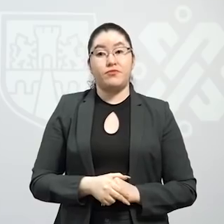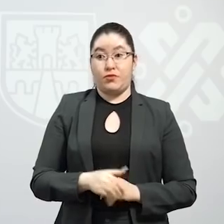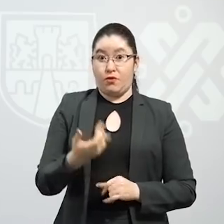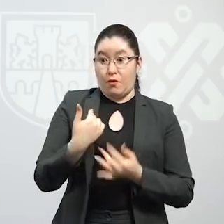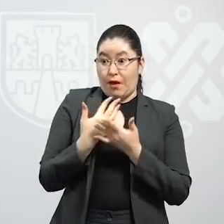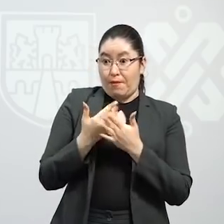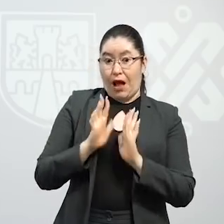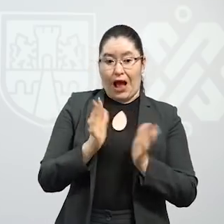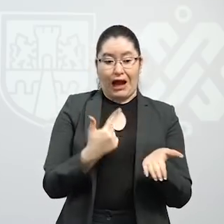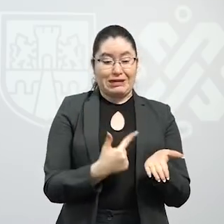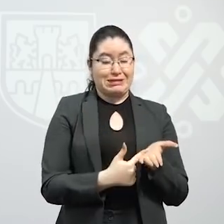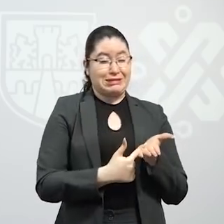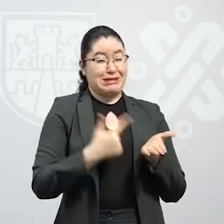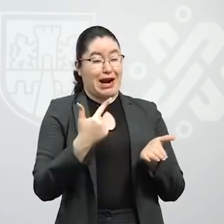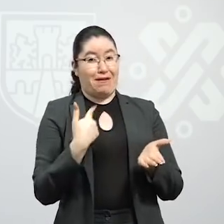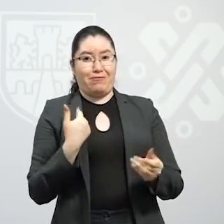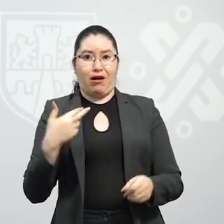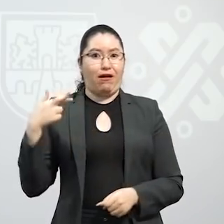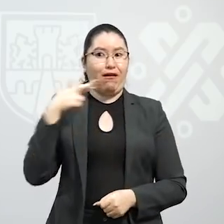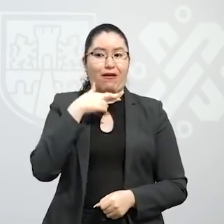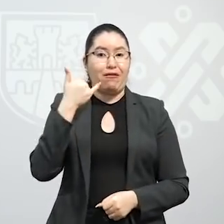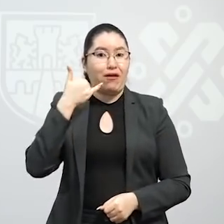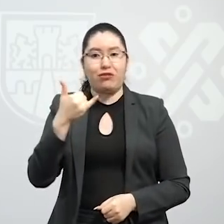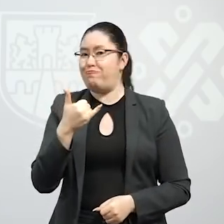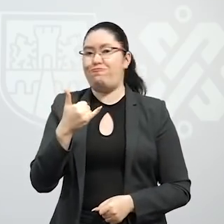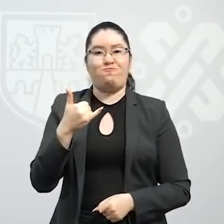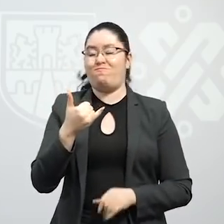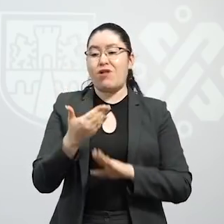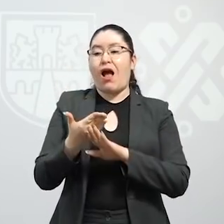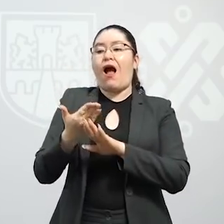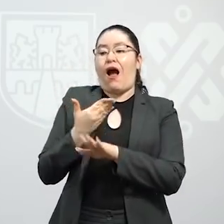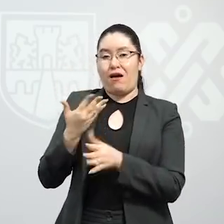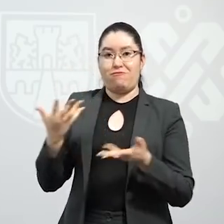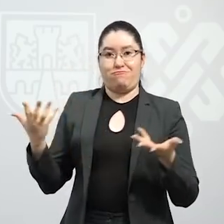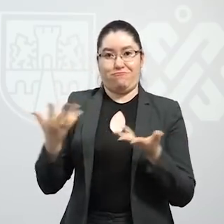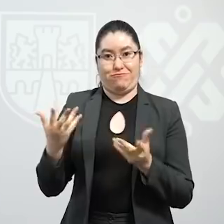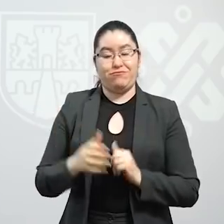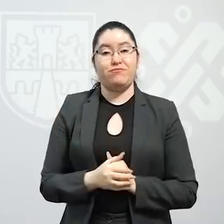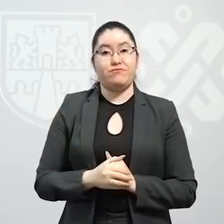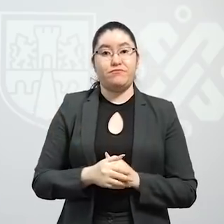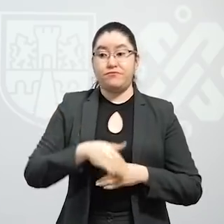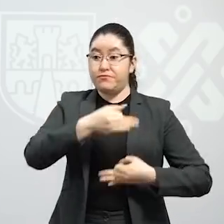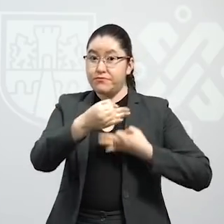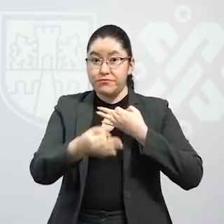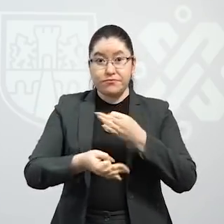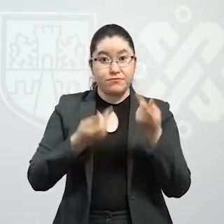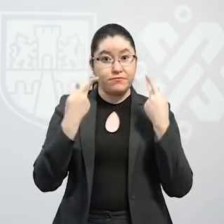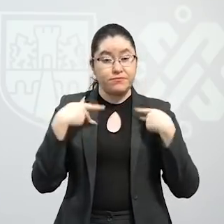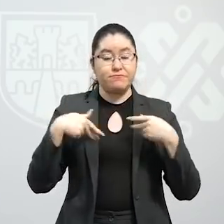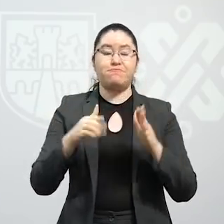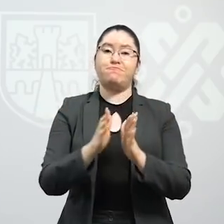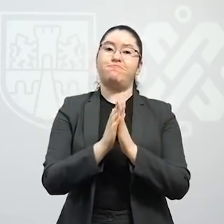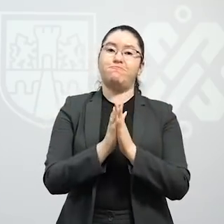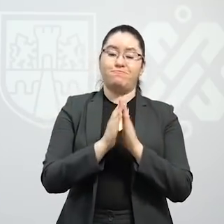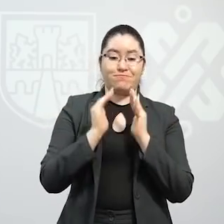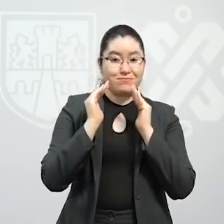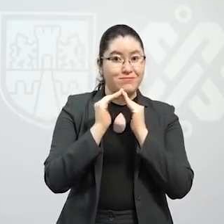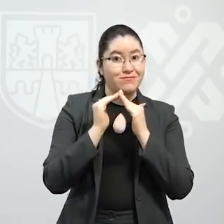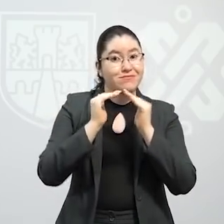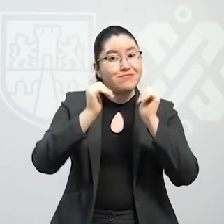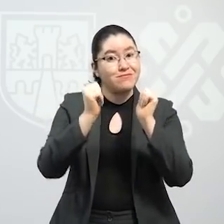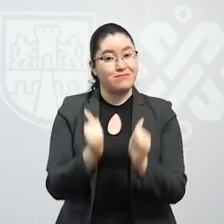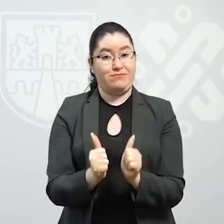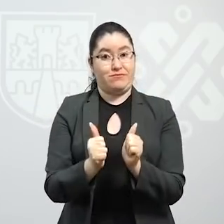No esperen a llegar a una situación de gravedad para llamar. A todos los demás, quedémonos en casa,